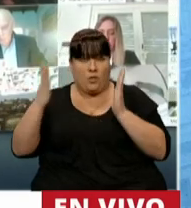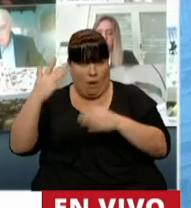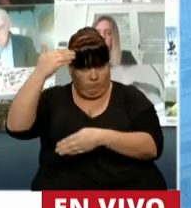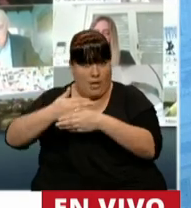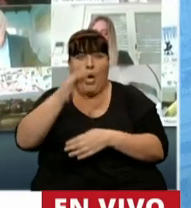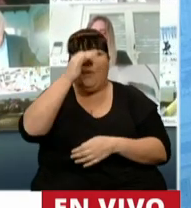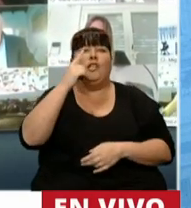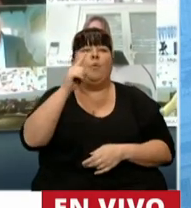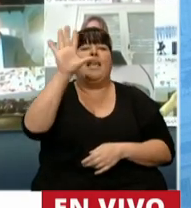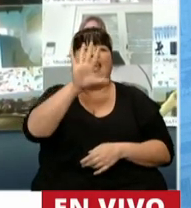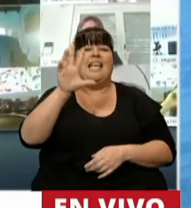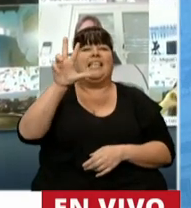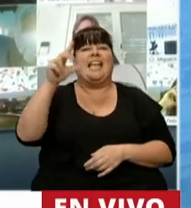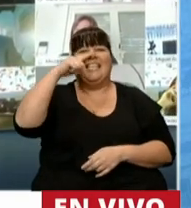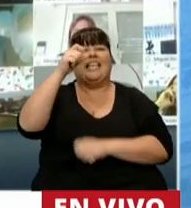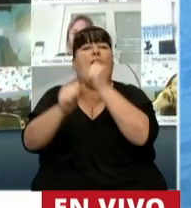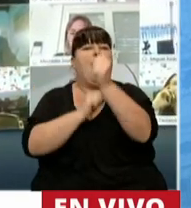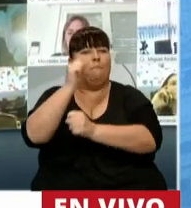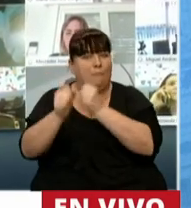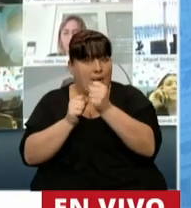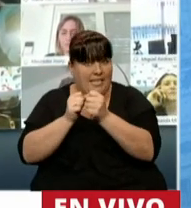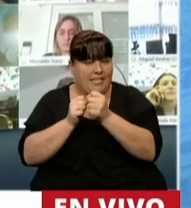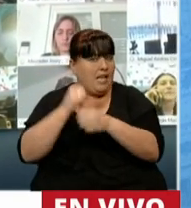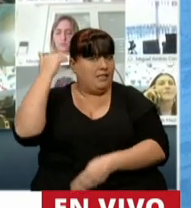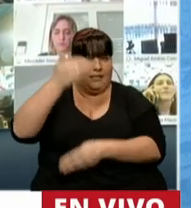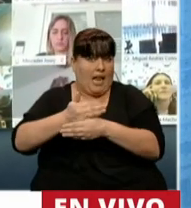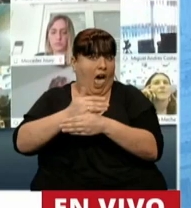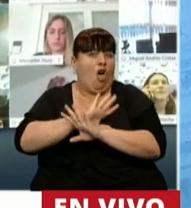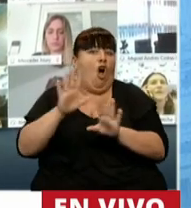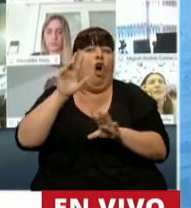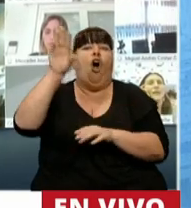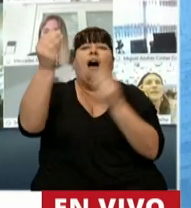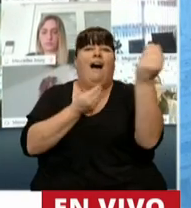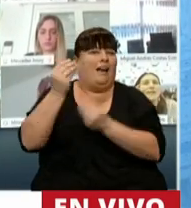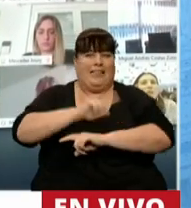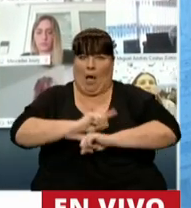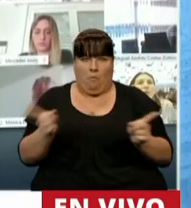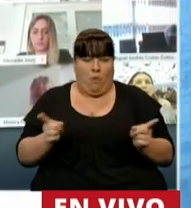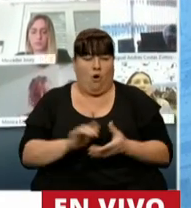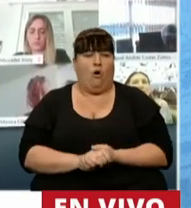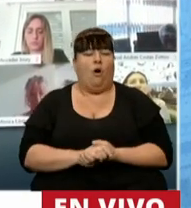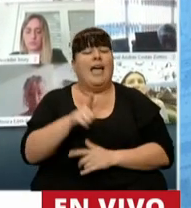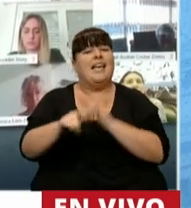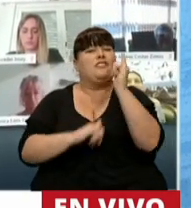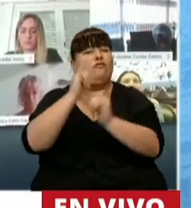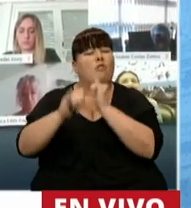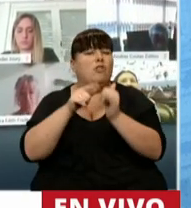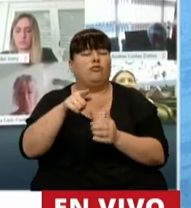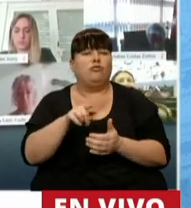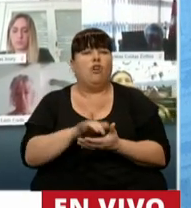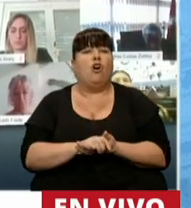21.537 empresas que cerraron o dejaron de contratar personal. Son datos que